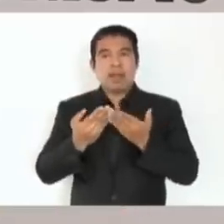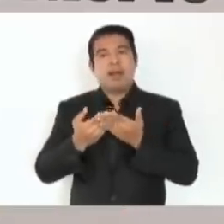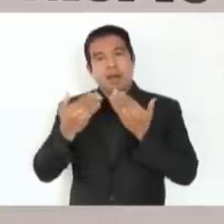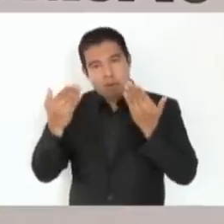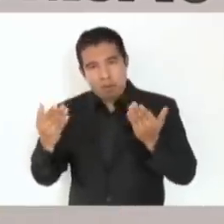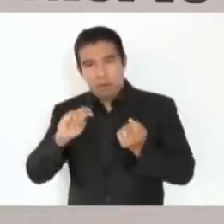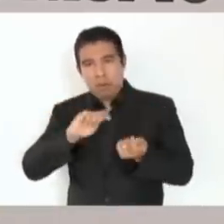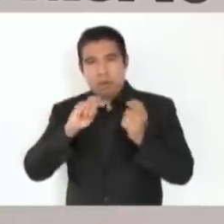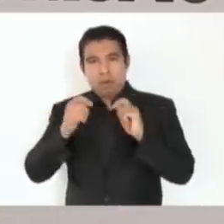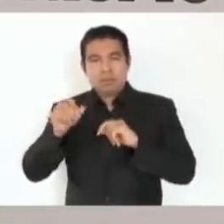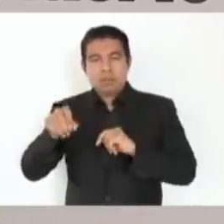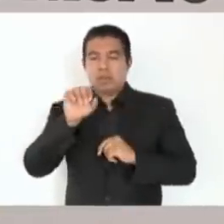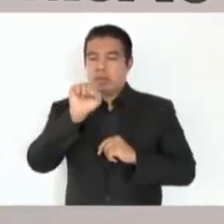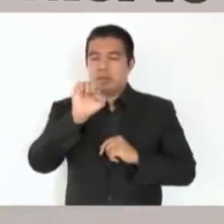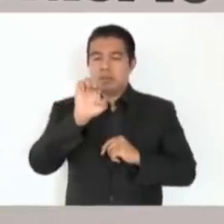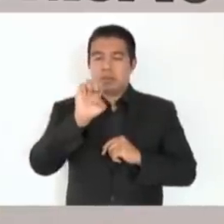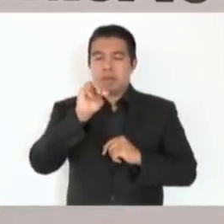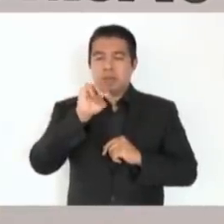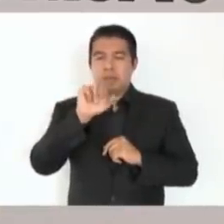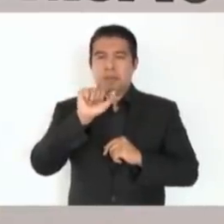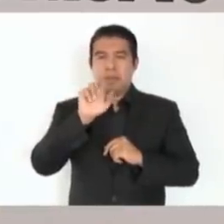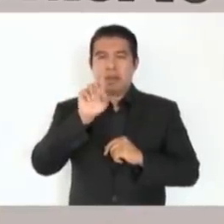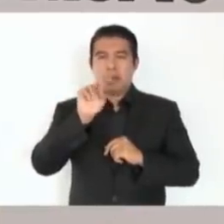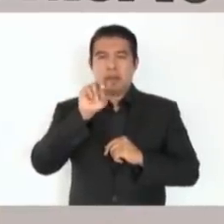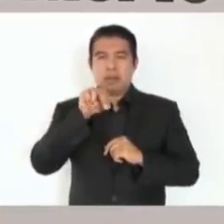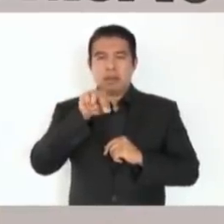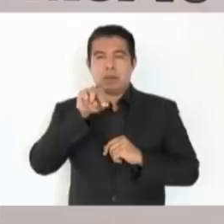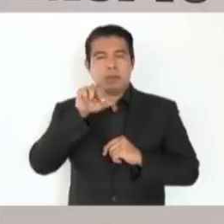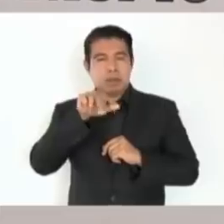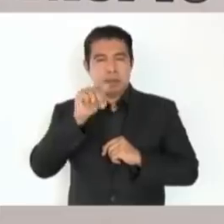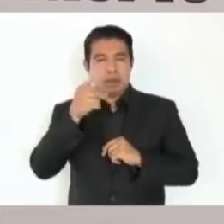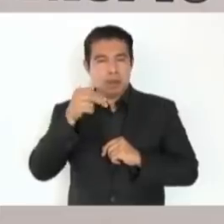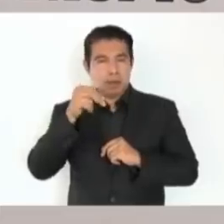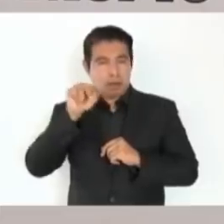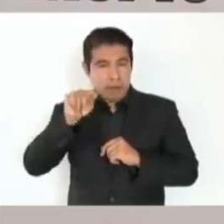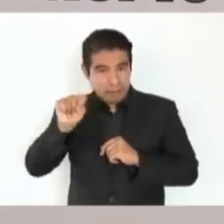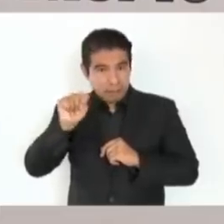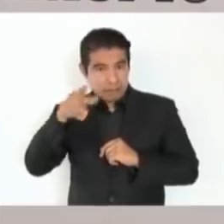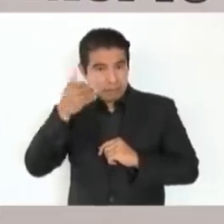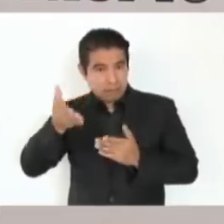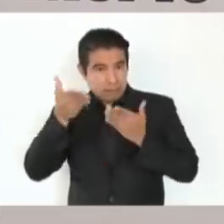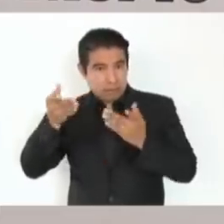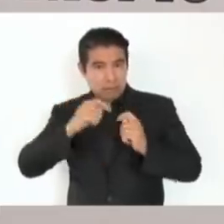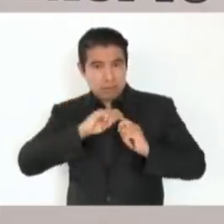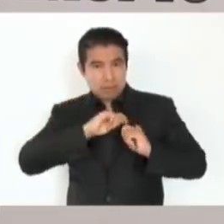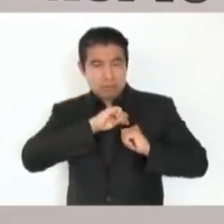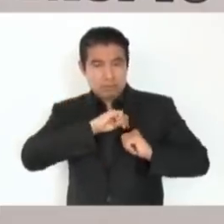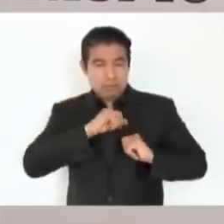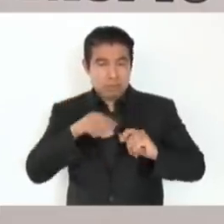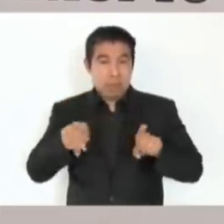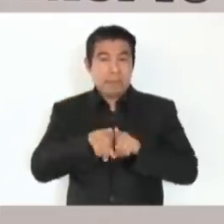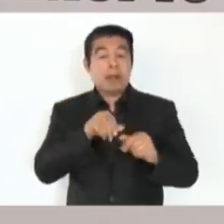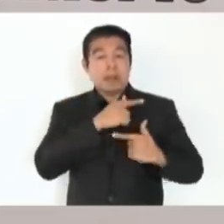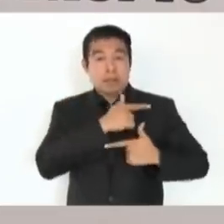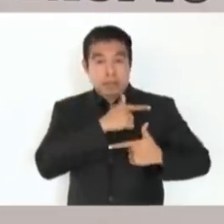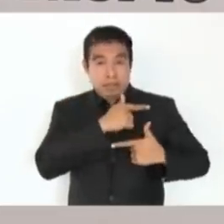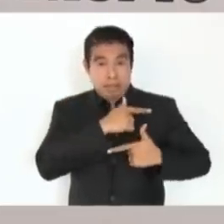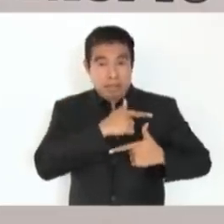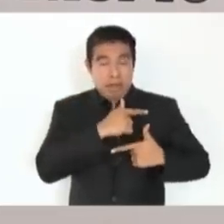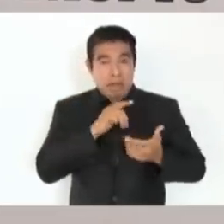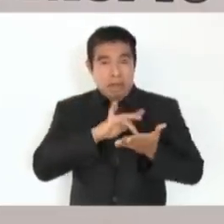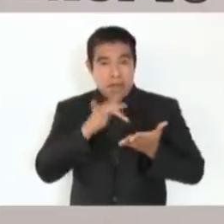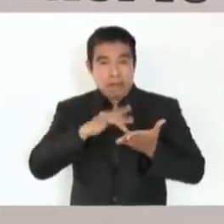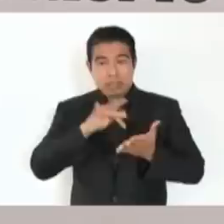secretaria de Medio Ambiente. Muchas gracias al general Luis Cresencio Sandoval González, secretario de la